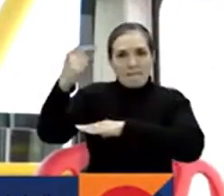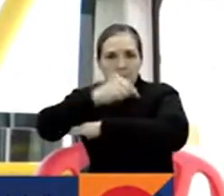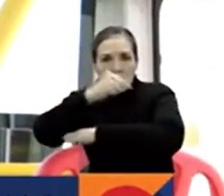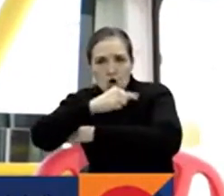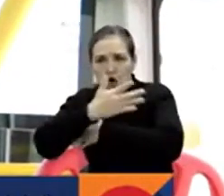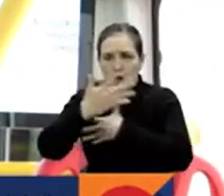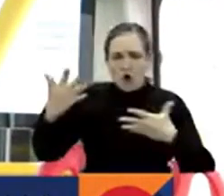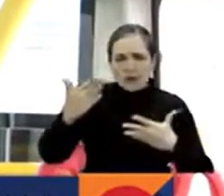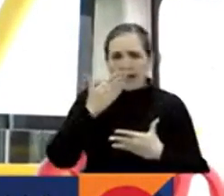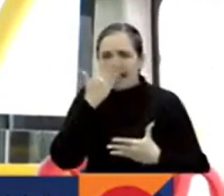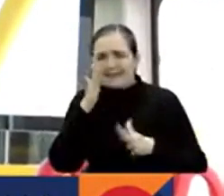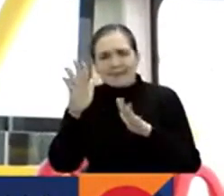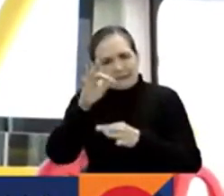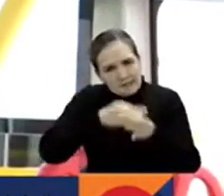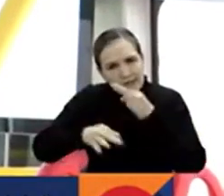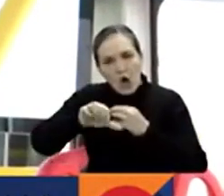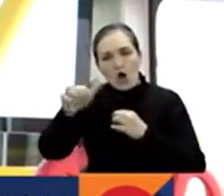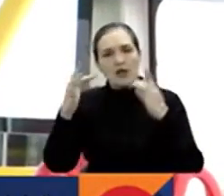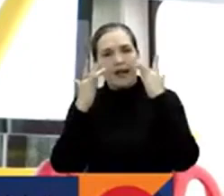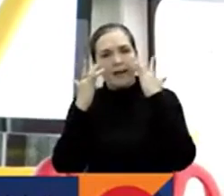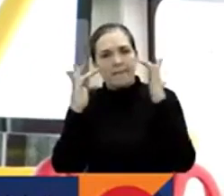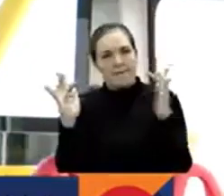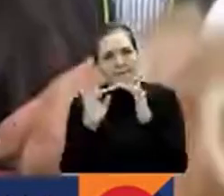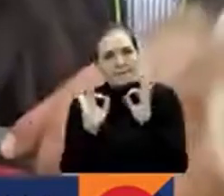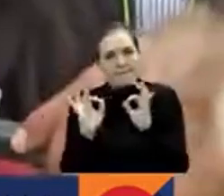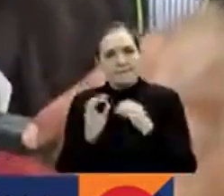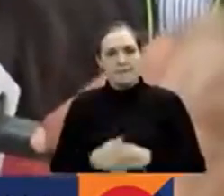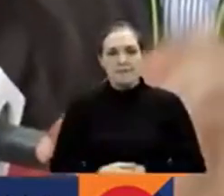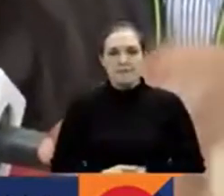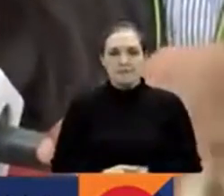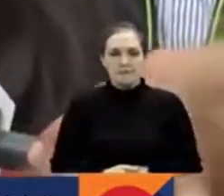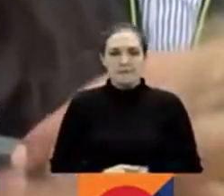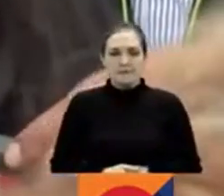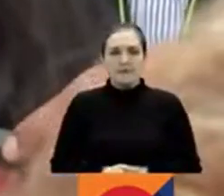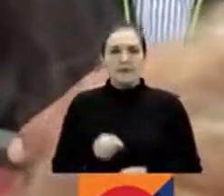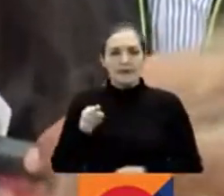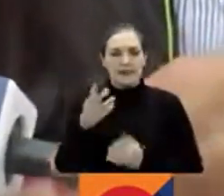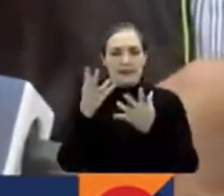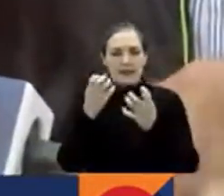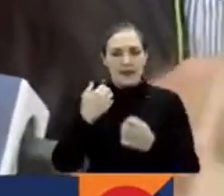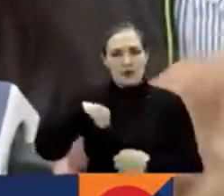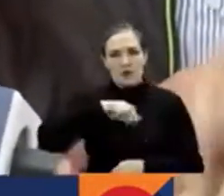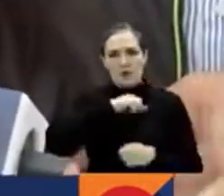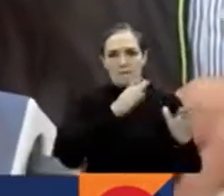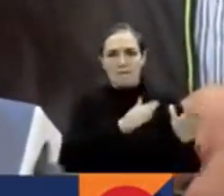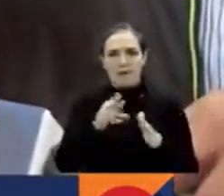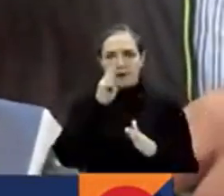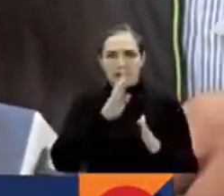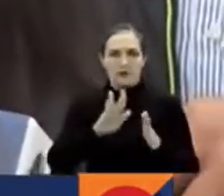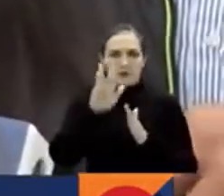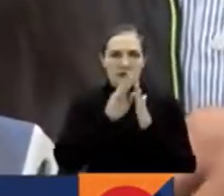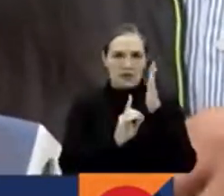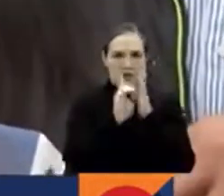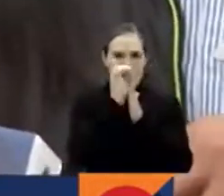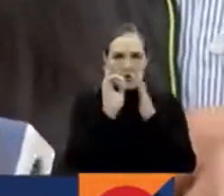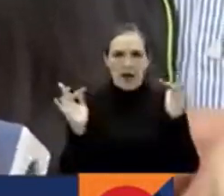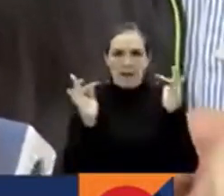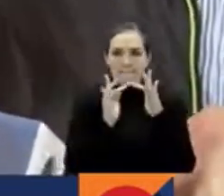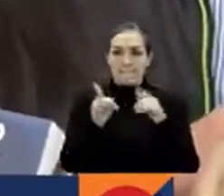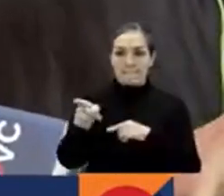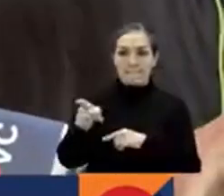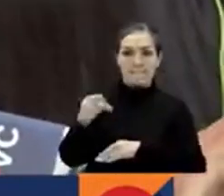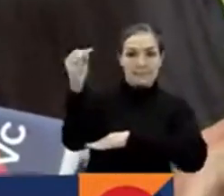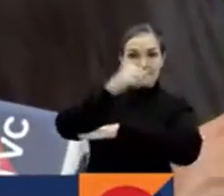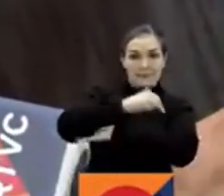trabajando en energías verdes. Y es lo que estamos promoviendo en el Plan Nacional de Desarrollo, es que Ecopetrol